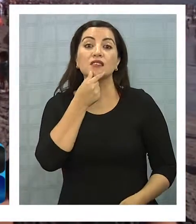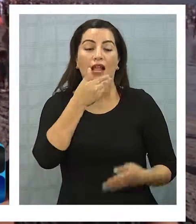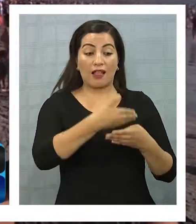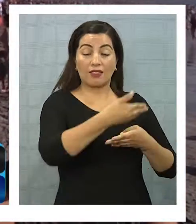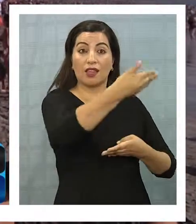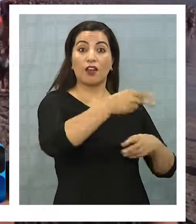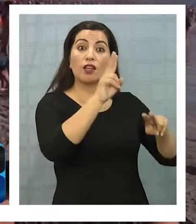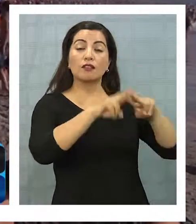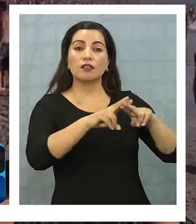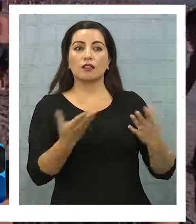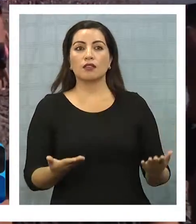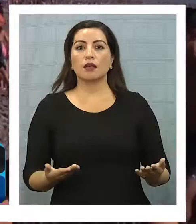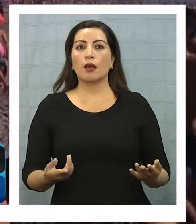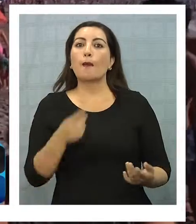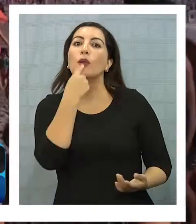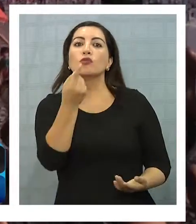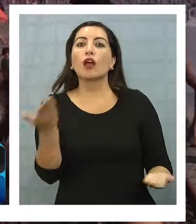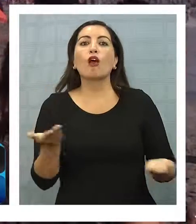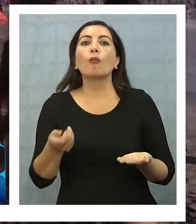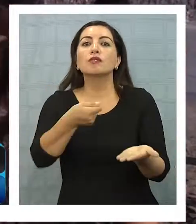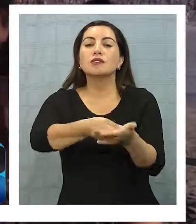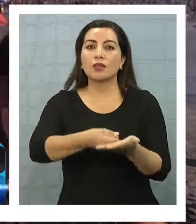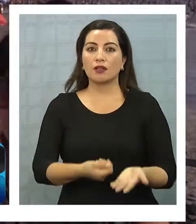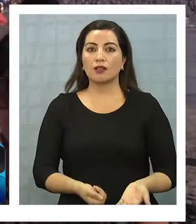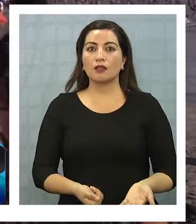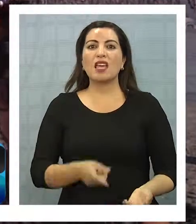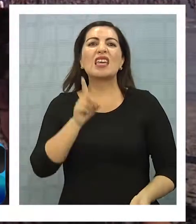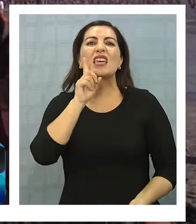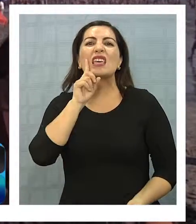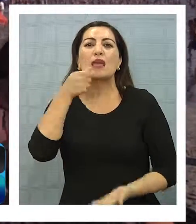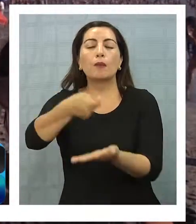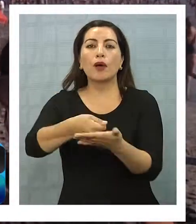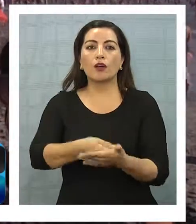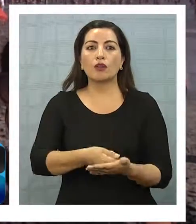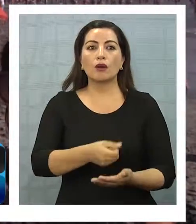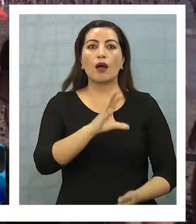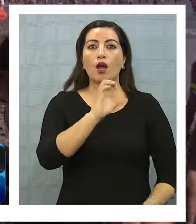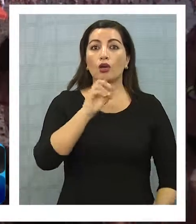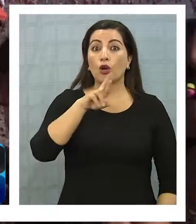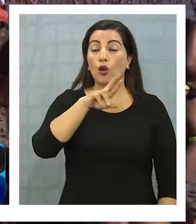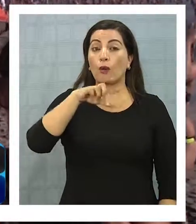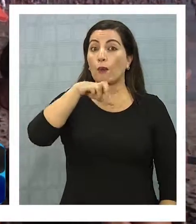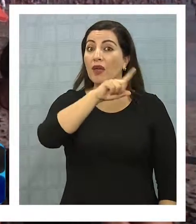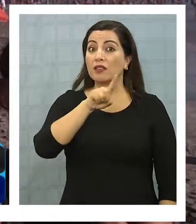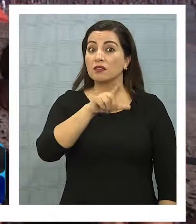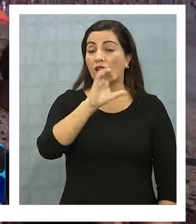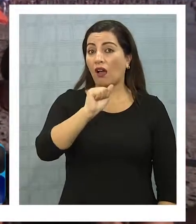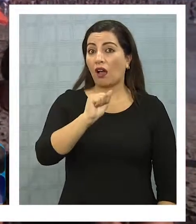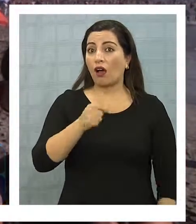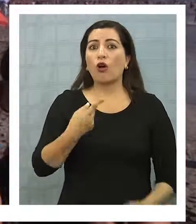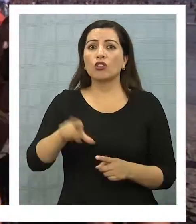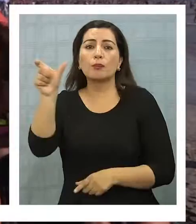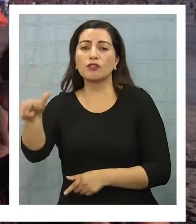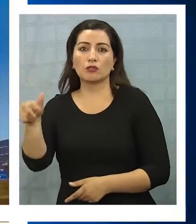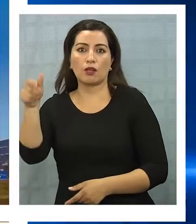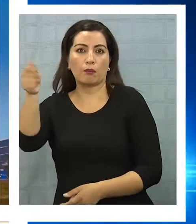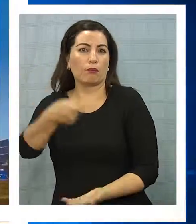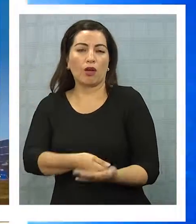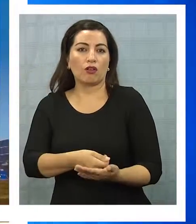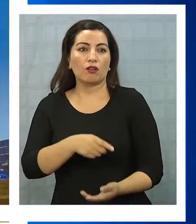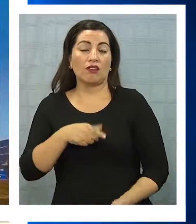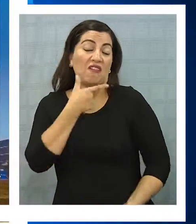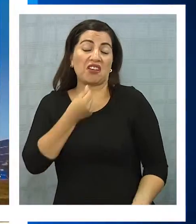Estrella y vean cómo se pagó, si pagó Corpezca o quién la pagó. Es súper fácil, sería interesante ver eso.